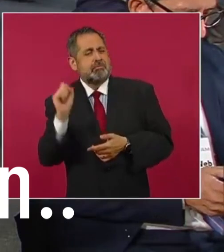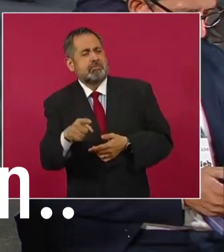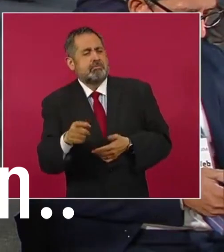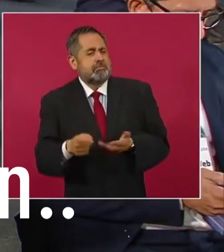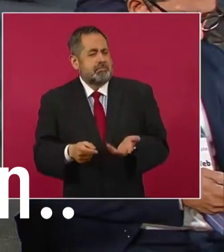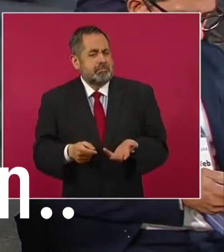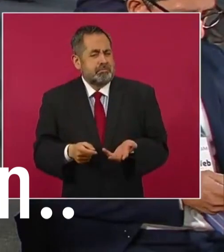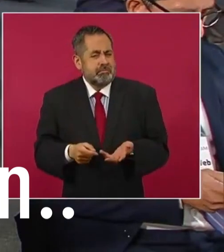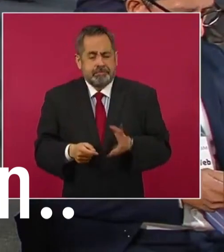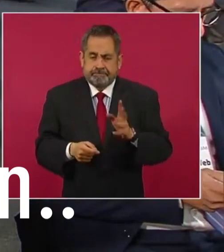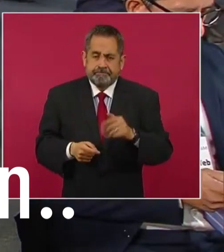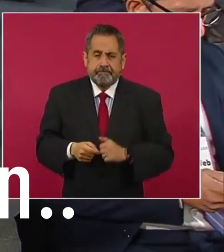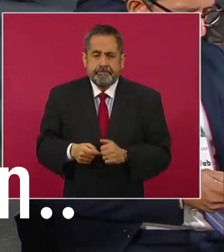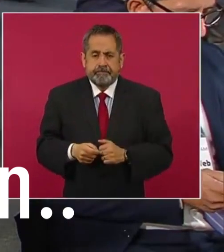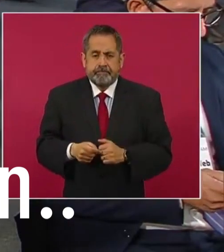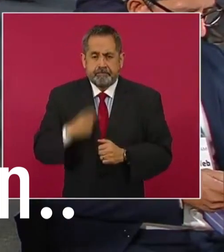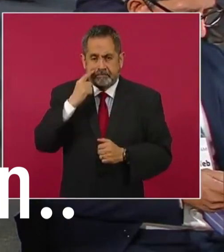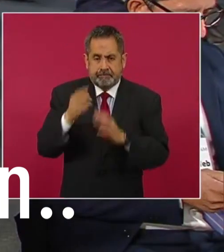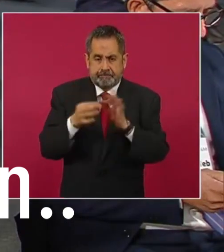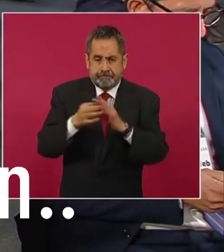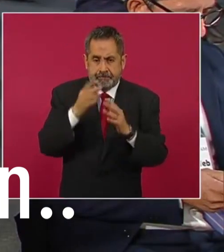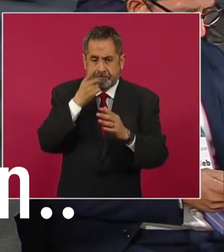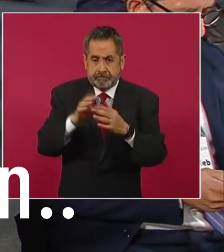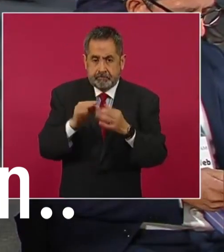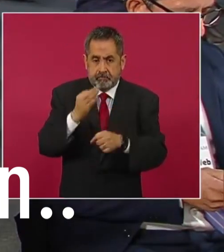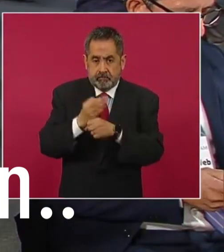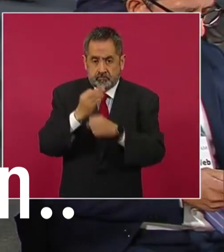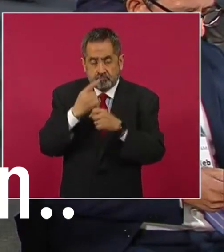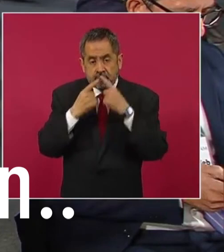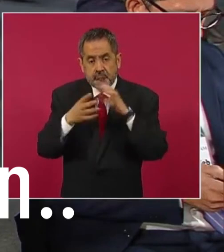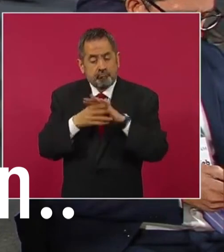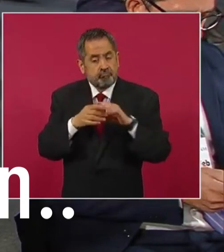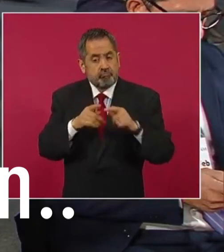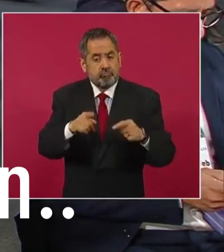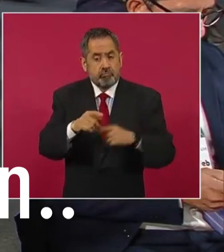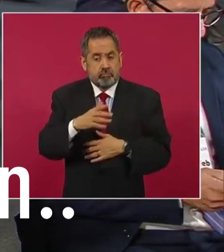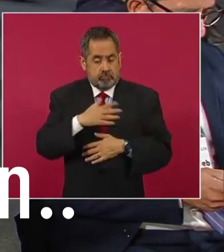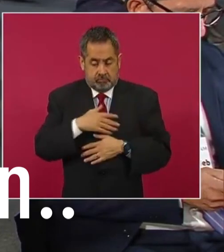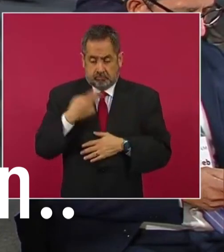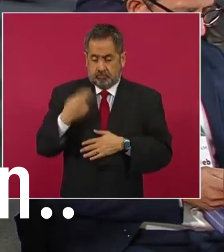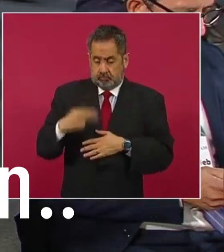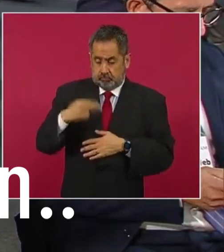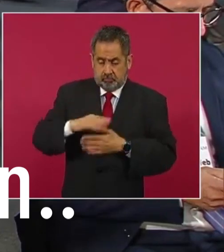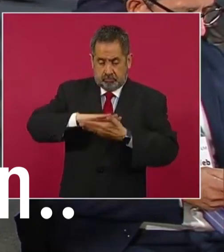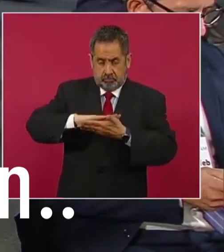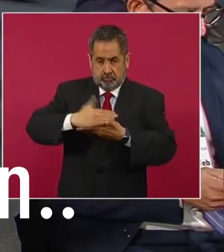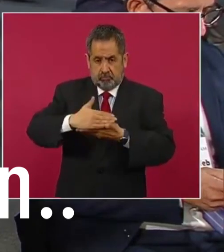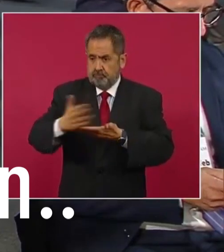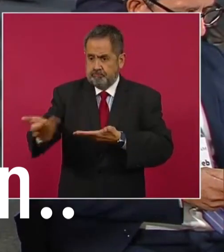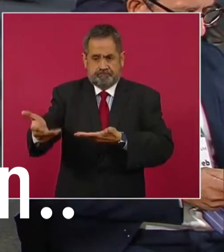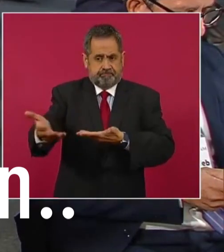fíjese que dice que les están pidiendo entregar su nombre en una papeleta, el número